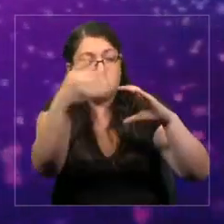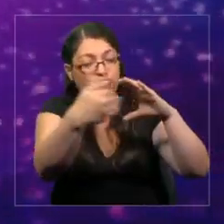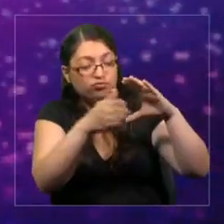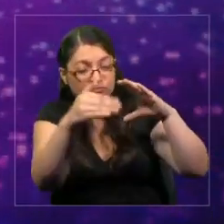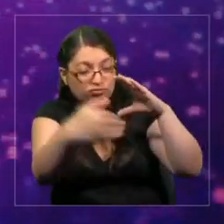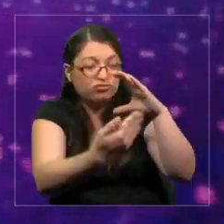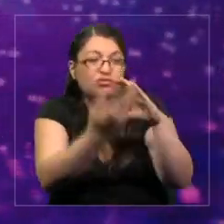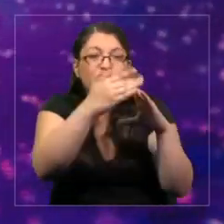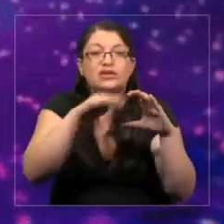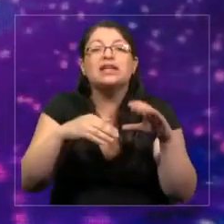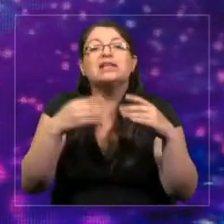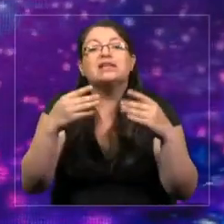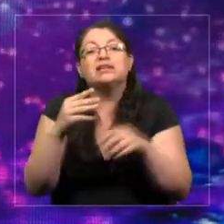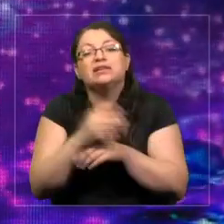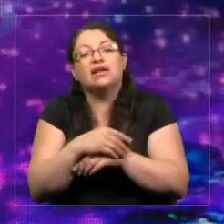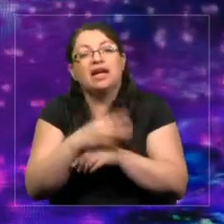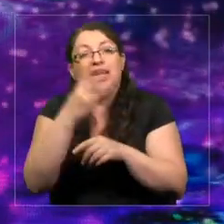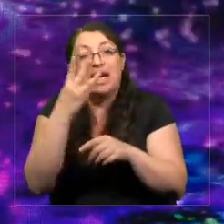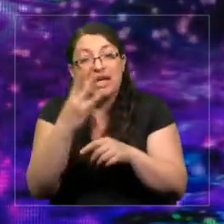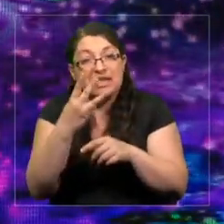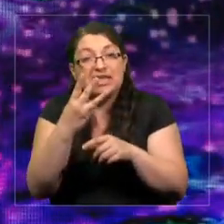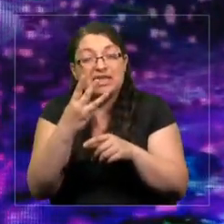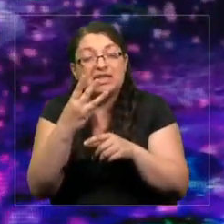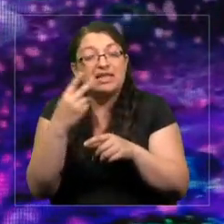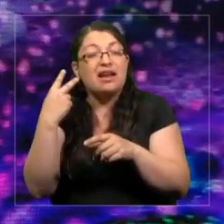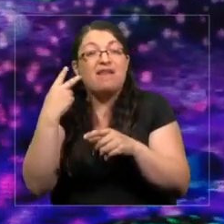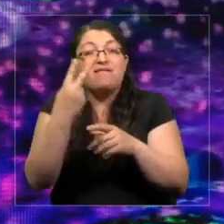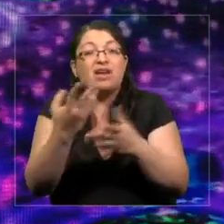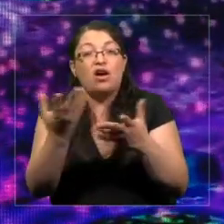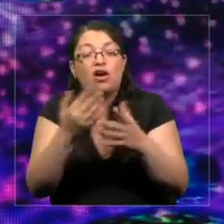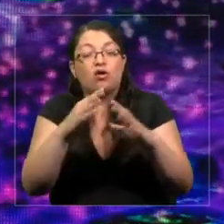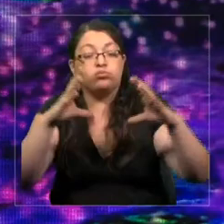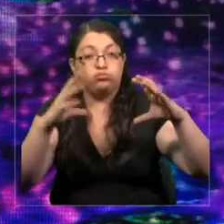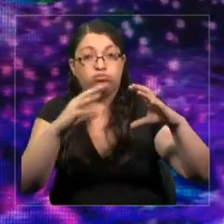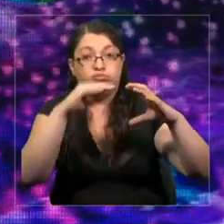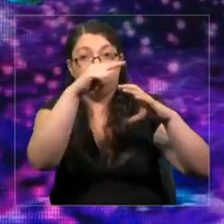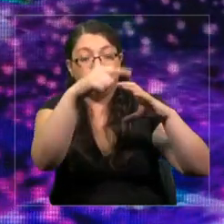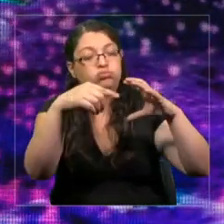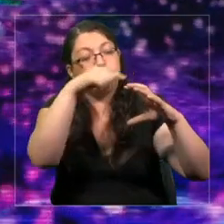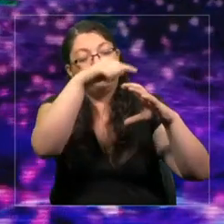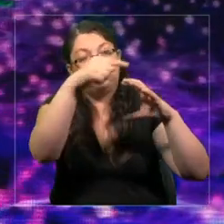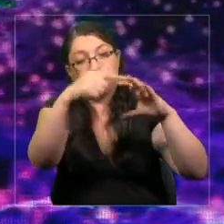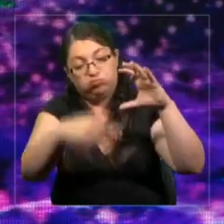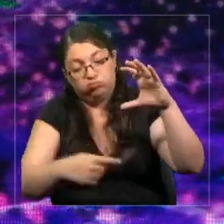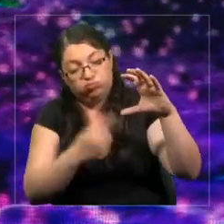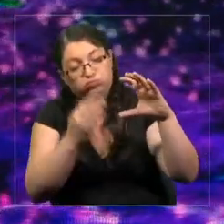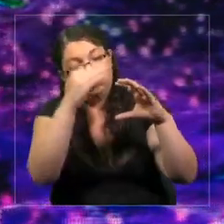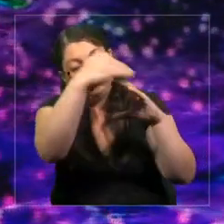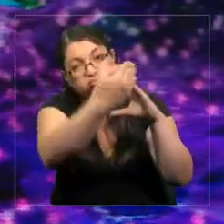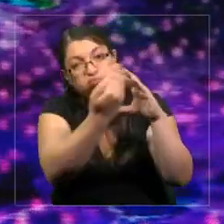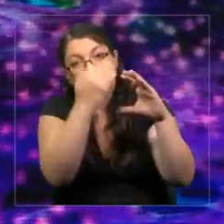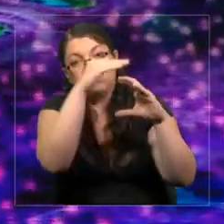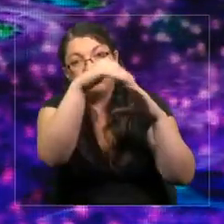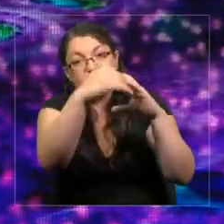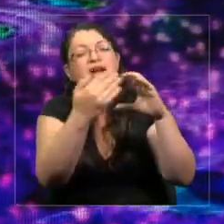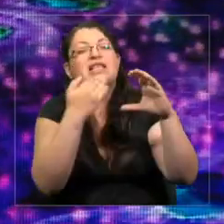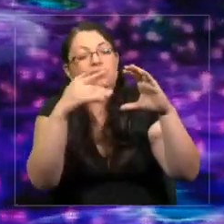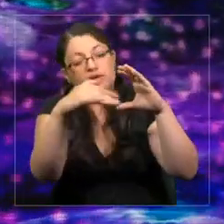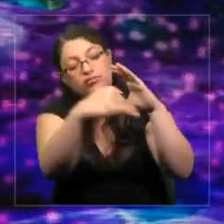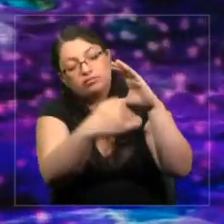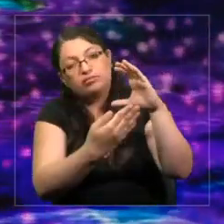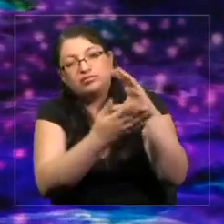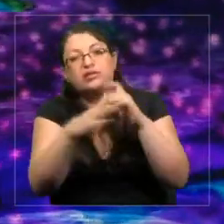expediciones planetarias a través del círculo polar y también a través del Pacífico en 2016